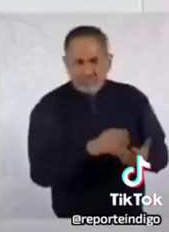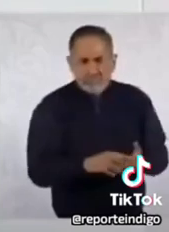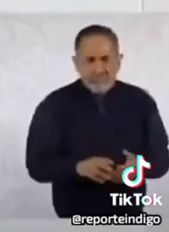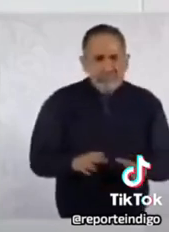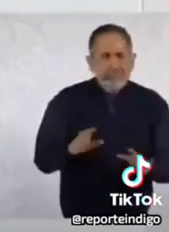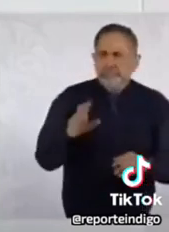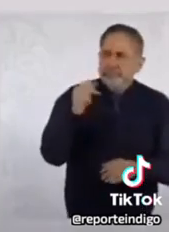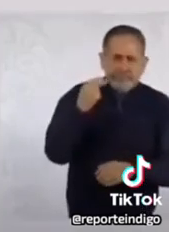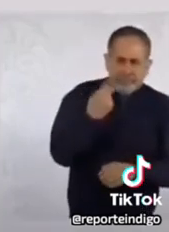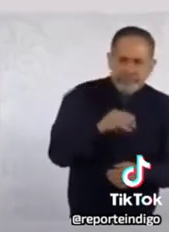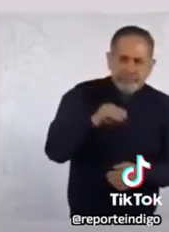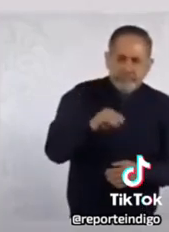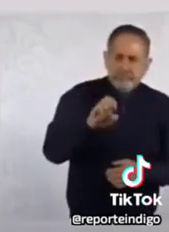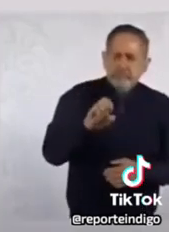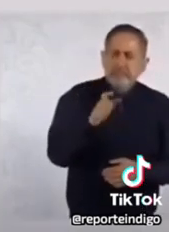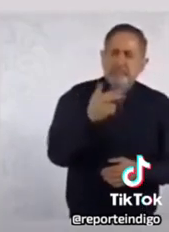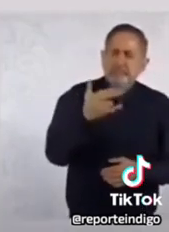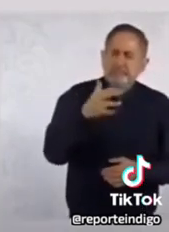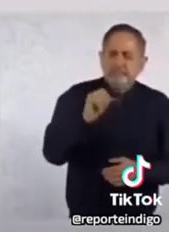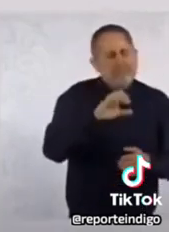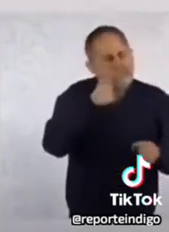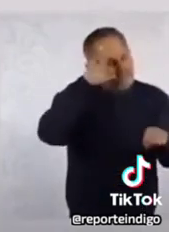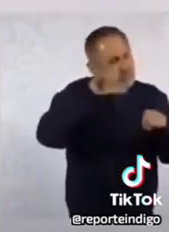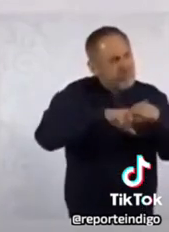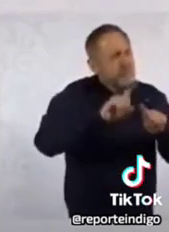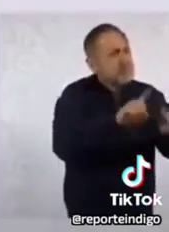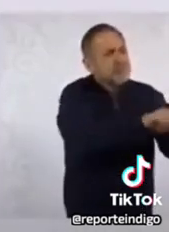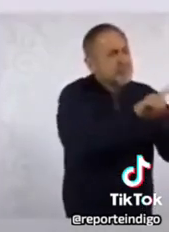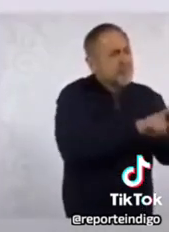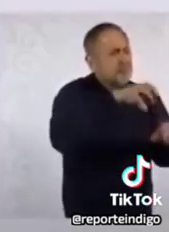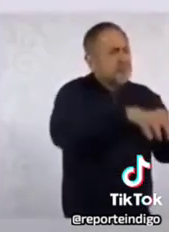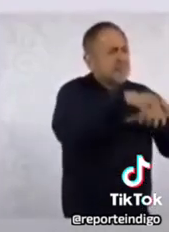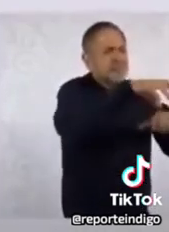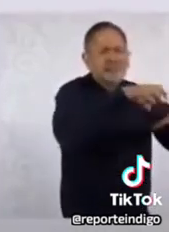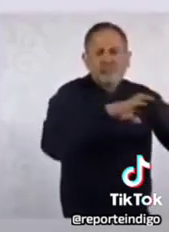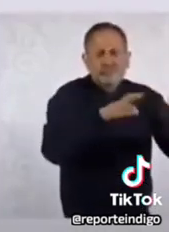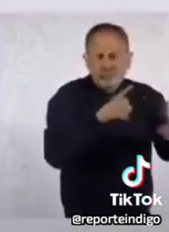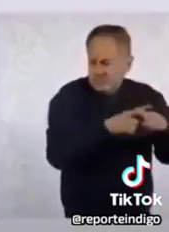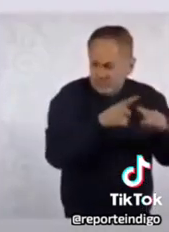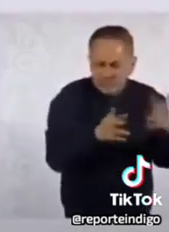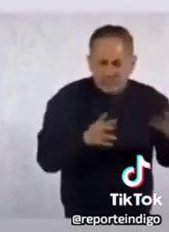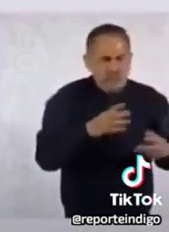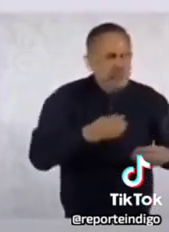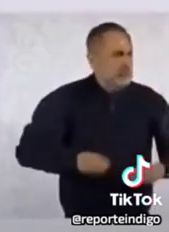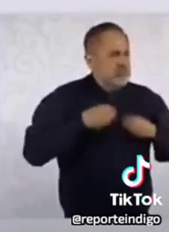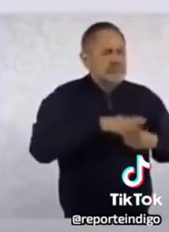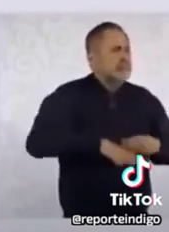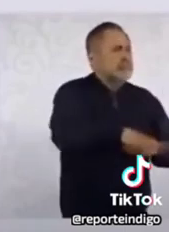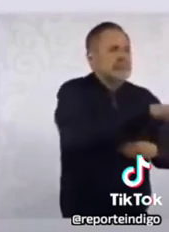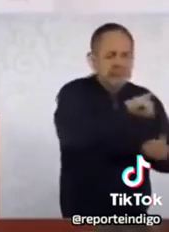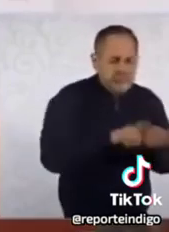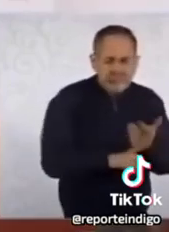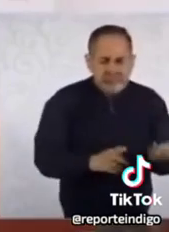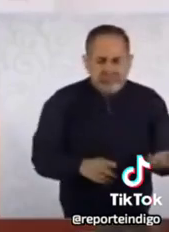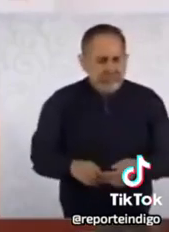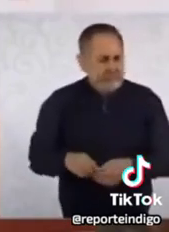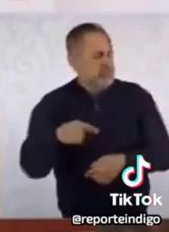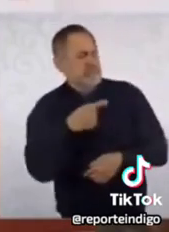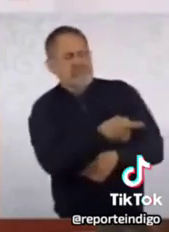llamaban así, mexicas y de otras culturas, naciones, que vivían en nuestro territorio.